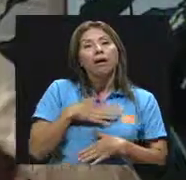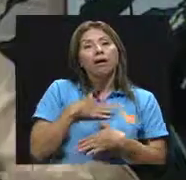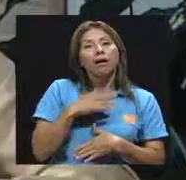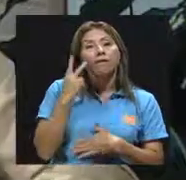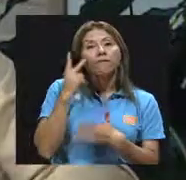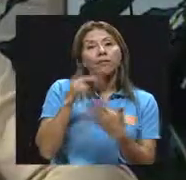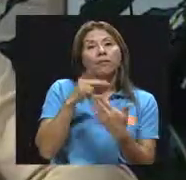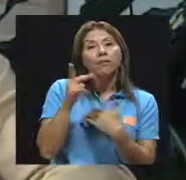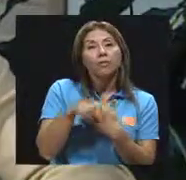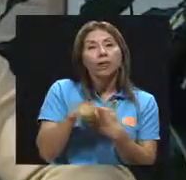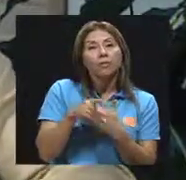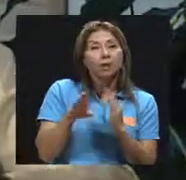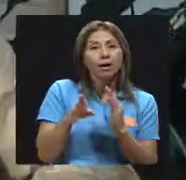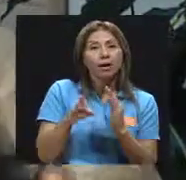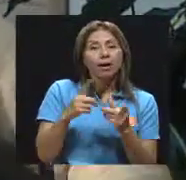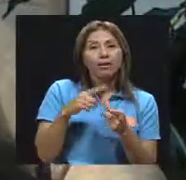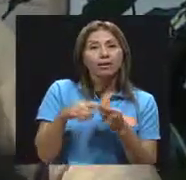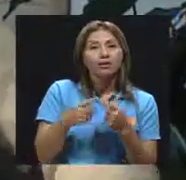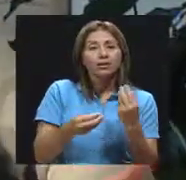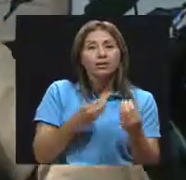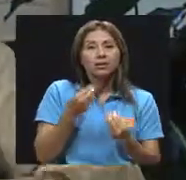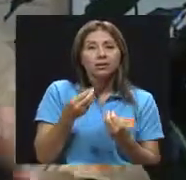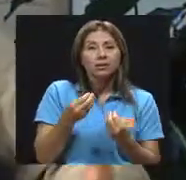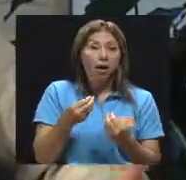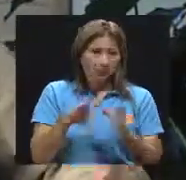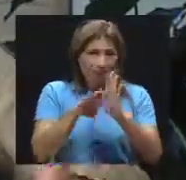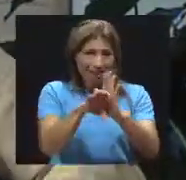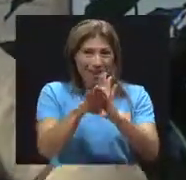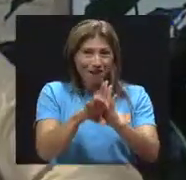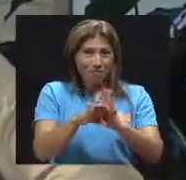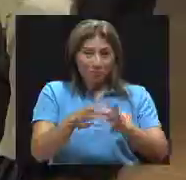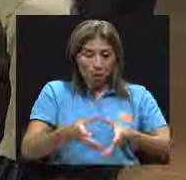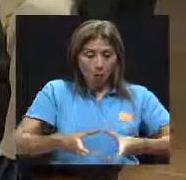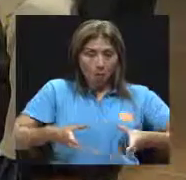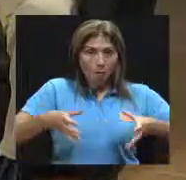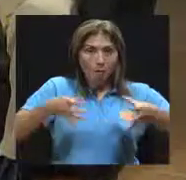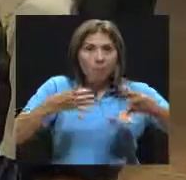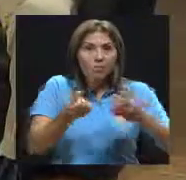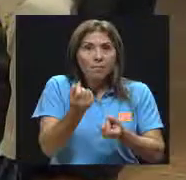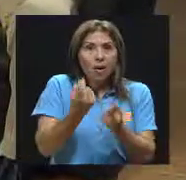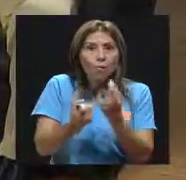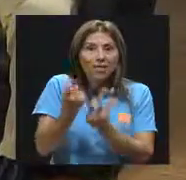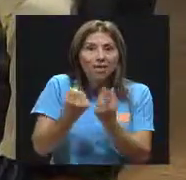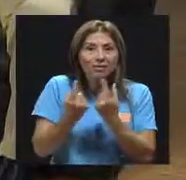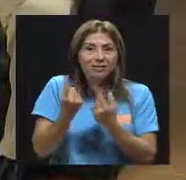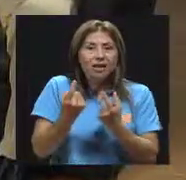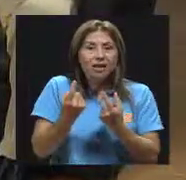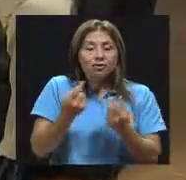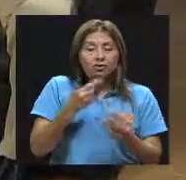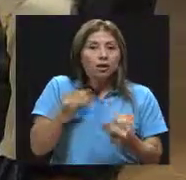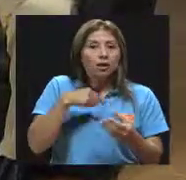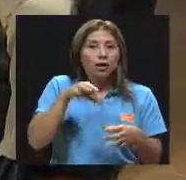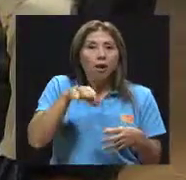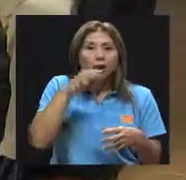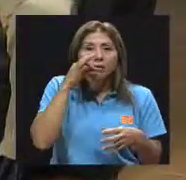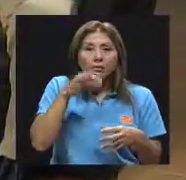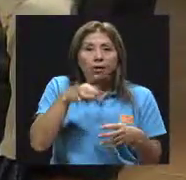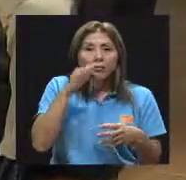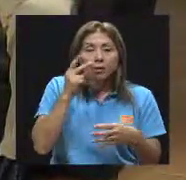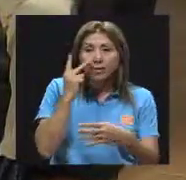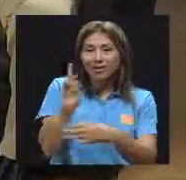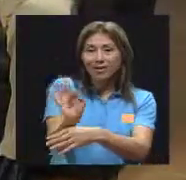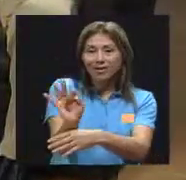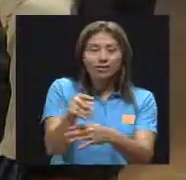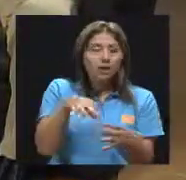Pongamos el ejemplo de una bolsa de palomitas, que me comí la bolsa entera y no me di cuenta en qué momento me lo comí. pasa muy a menudo, ¿verdad, Marisol? A veces hasta nosotros los